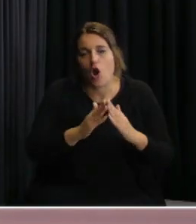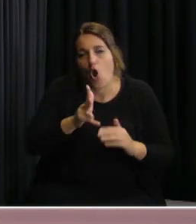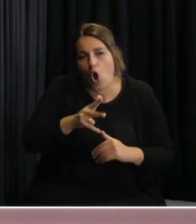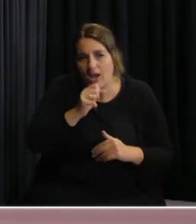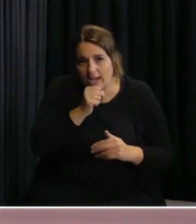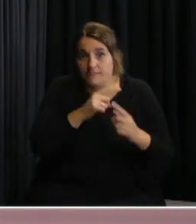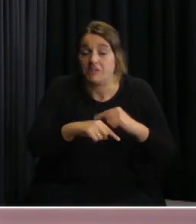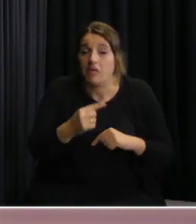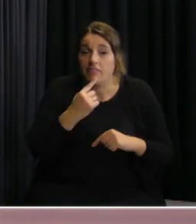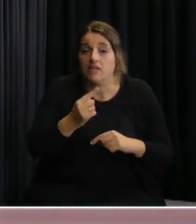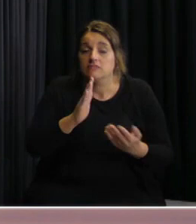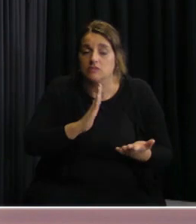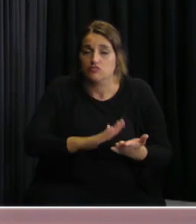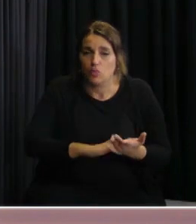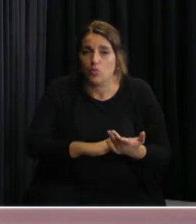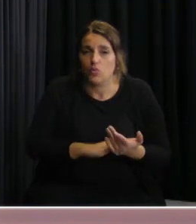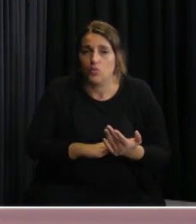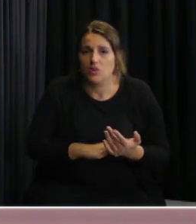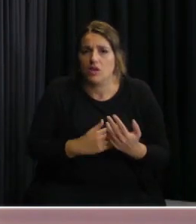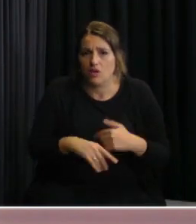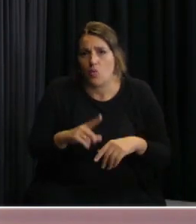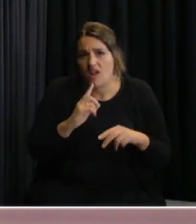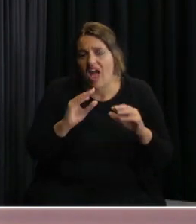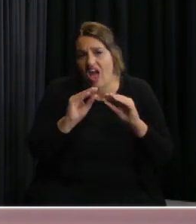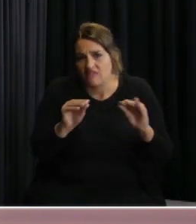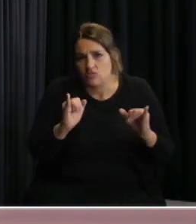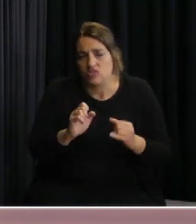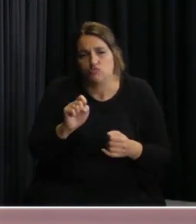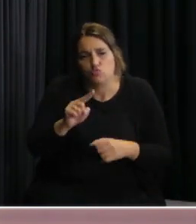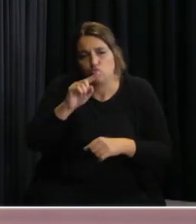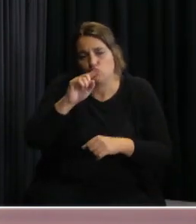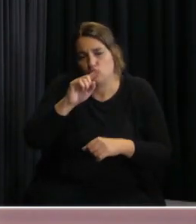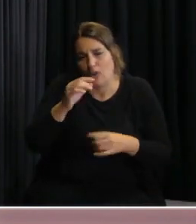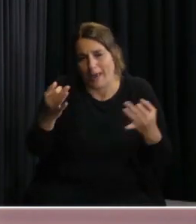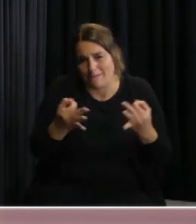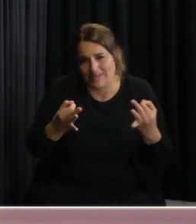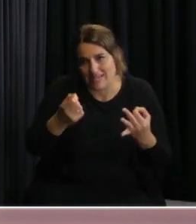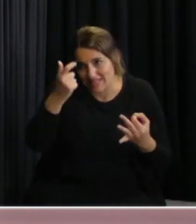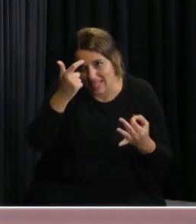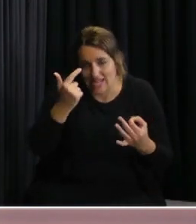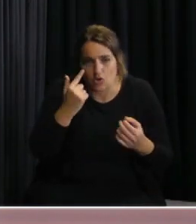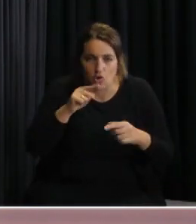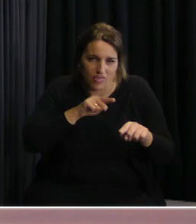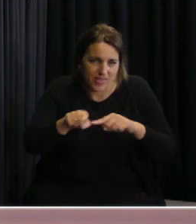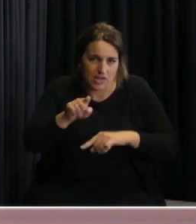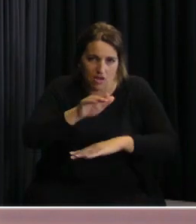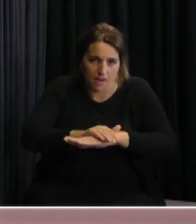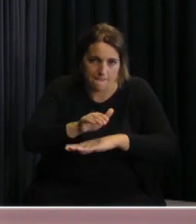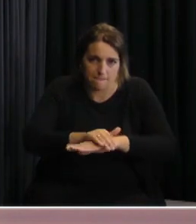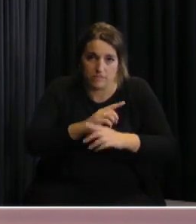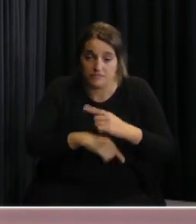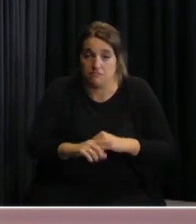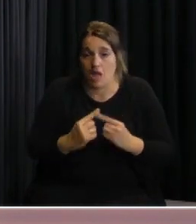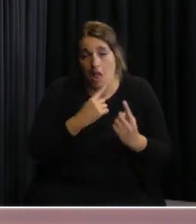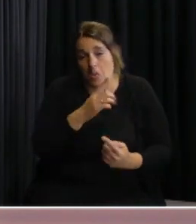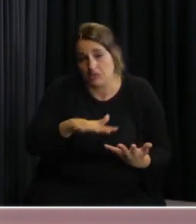algún que establecía entre otras cosas una alarma establecida por el director técnico cuando lo hubiera para el prestador y el prestador de la comunicación en